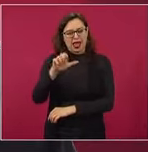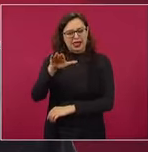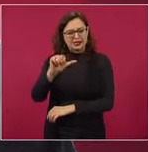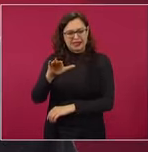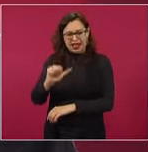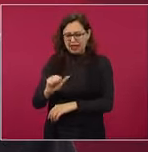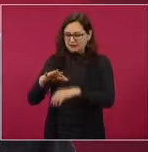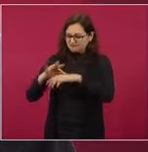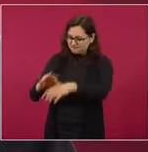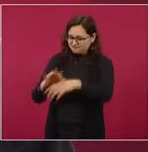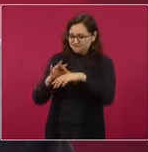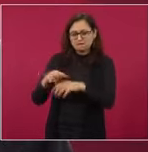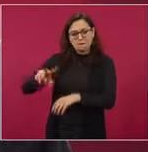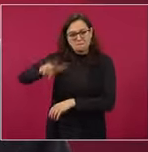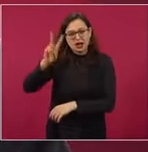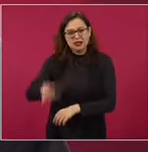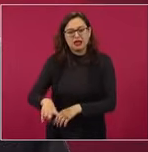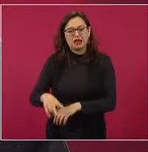la austeridad,